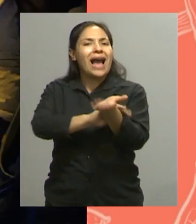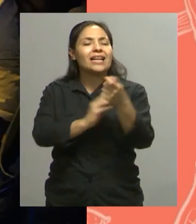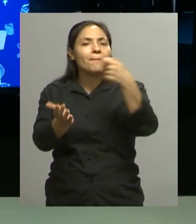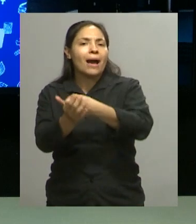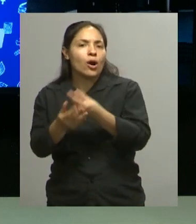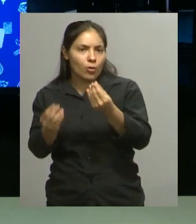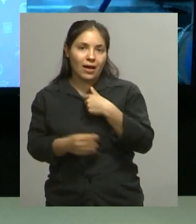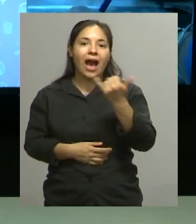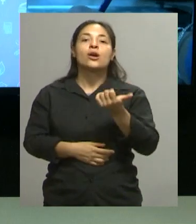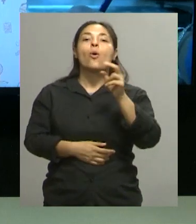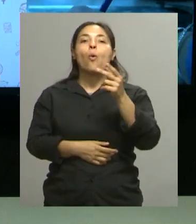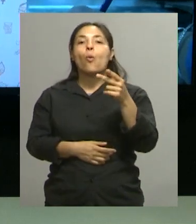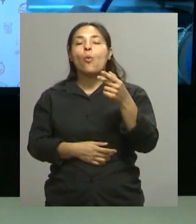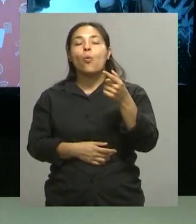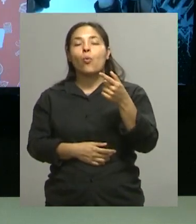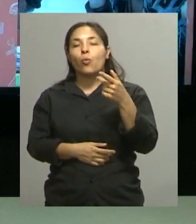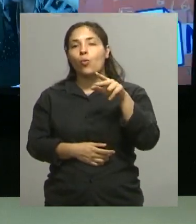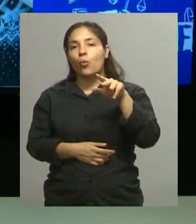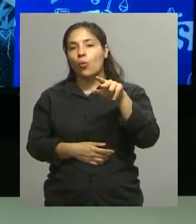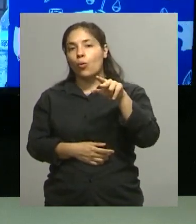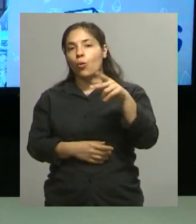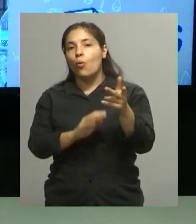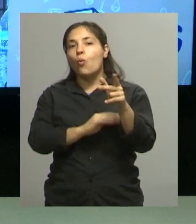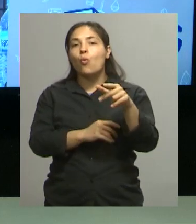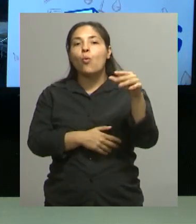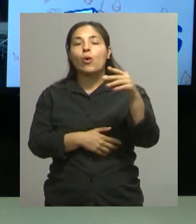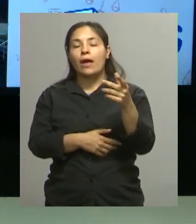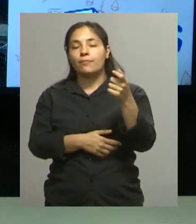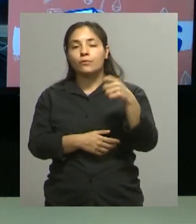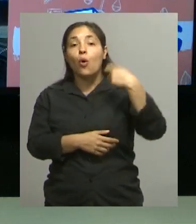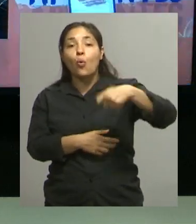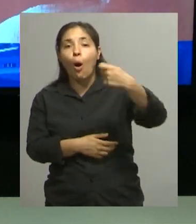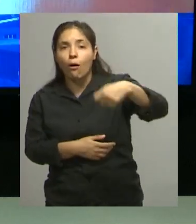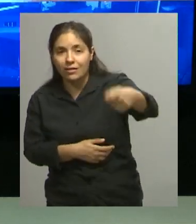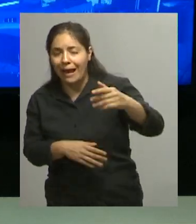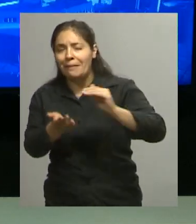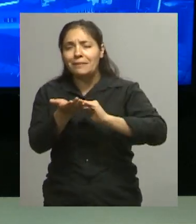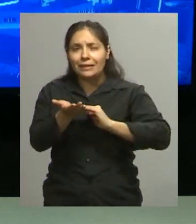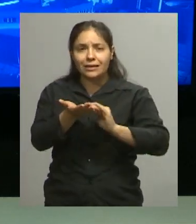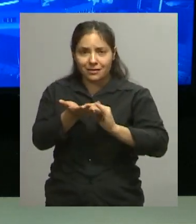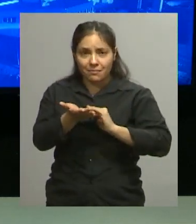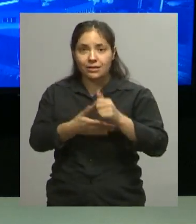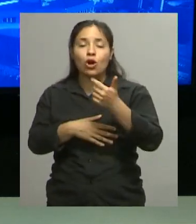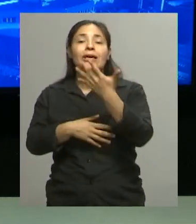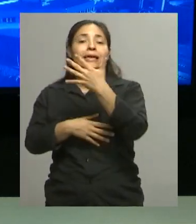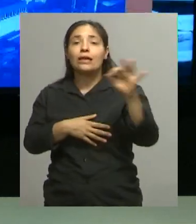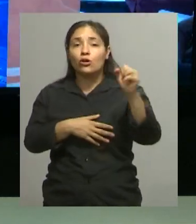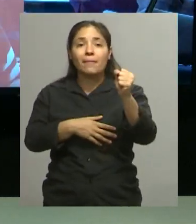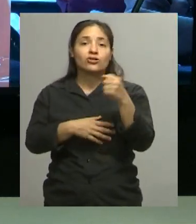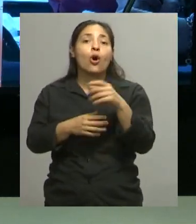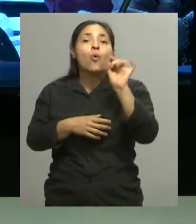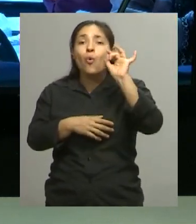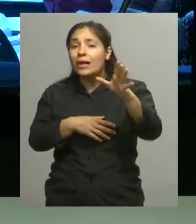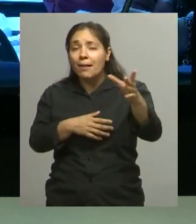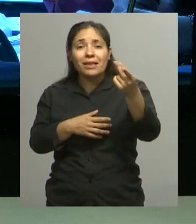mínima a los chicos Ajá Que son 500 pesos mensuales Que es para pagar exclusivamente el alquiler de la cancha Ajá También,